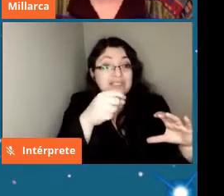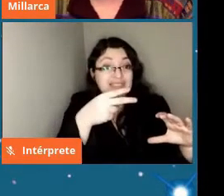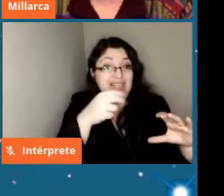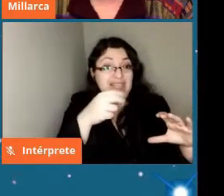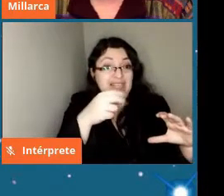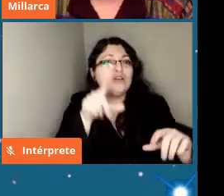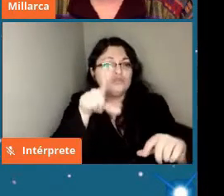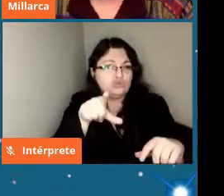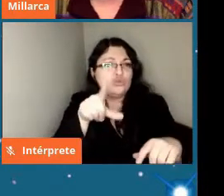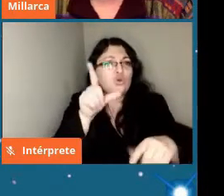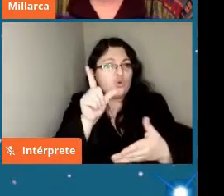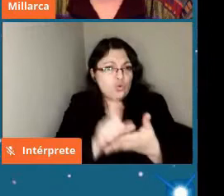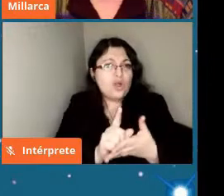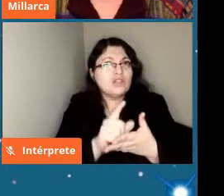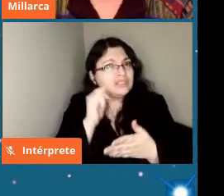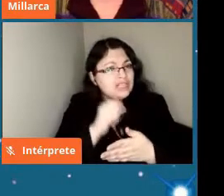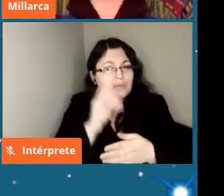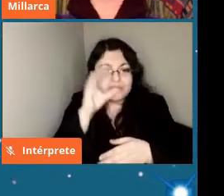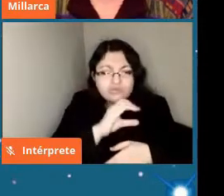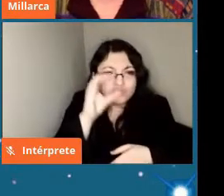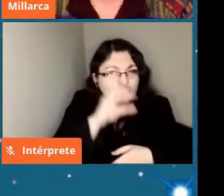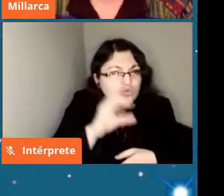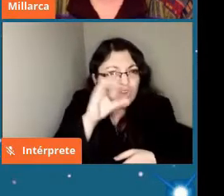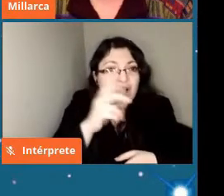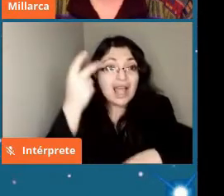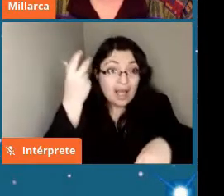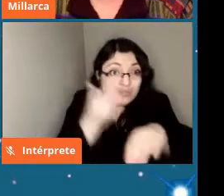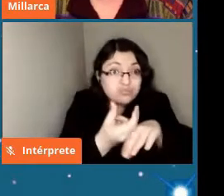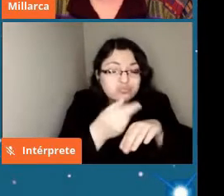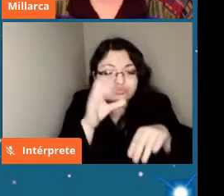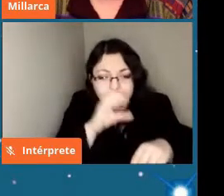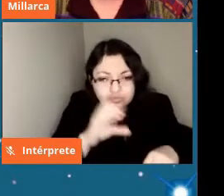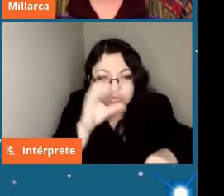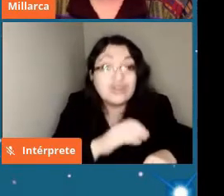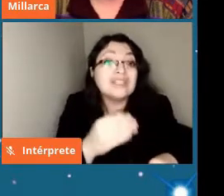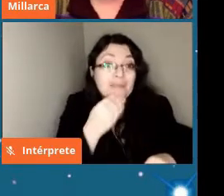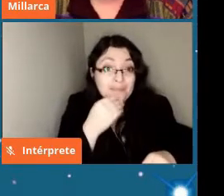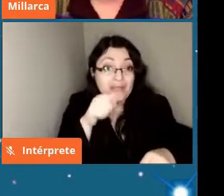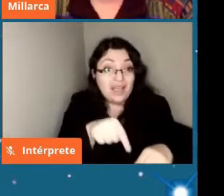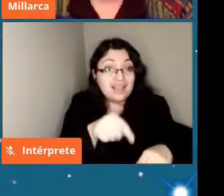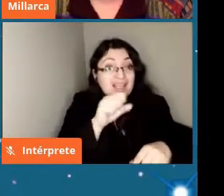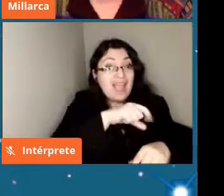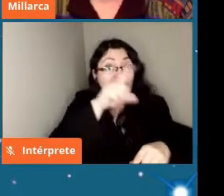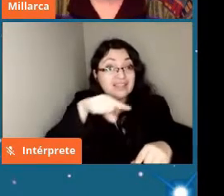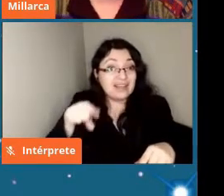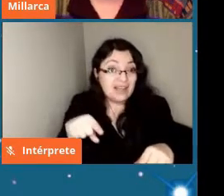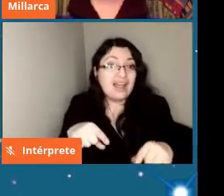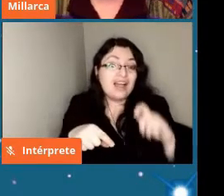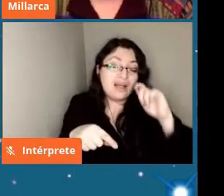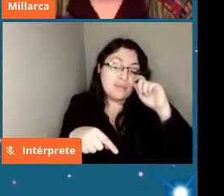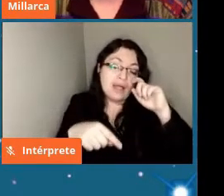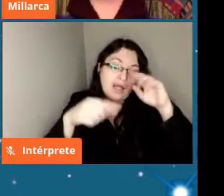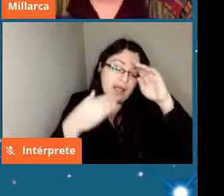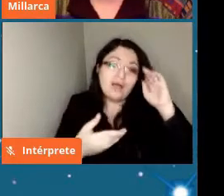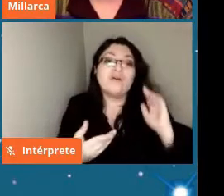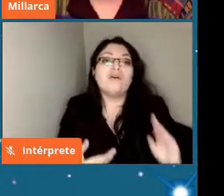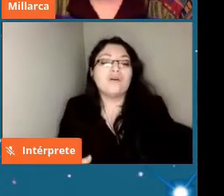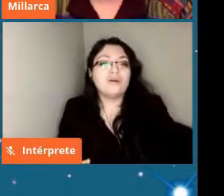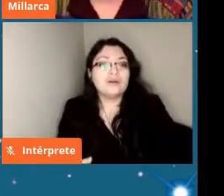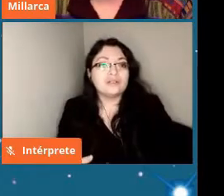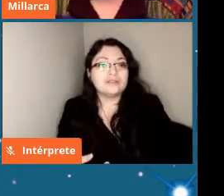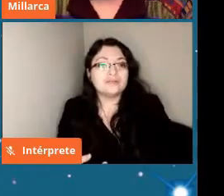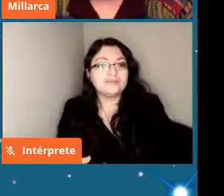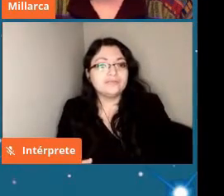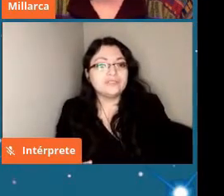se va a recuperar meteoritos pero también vemos acá Atacama que en este momento están todos los ojos de